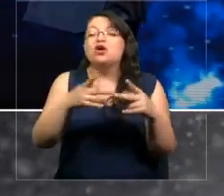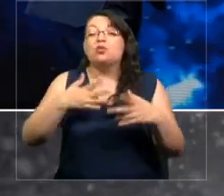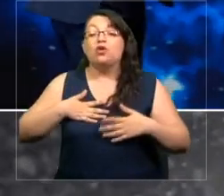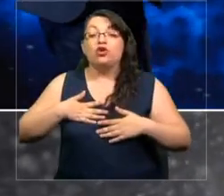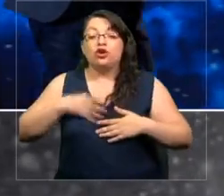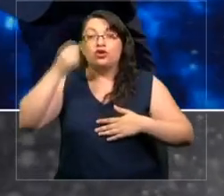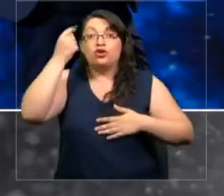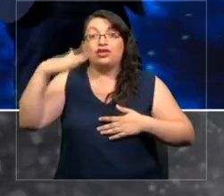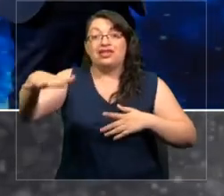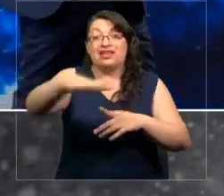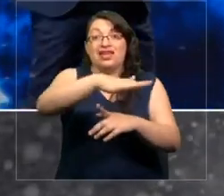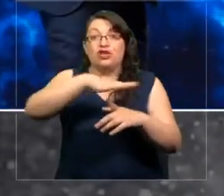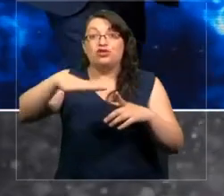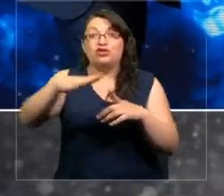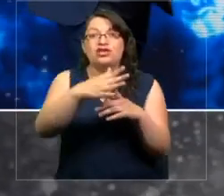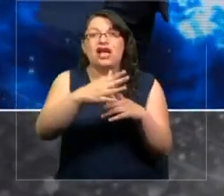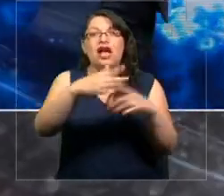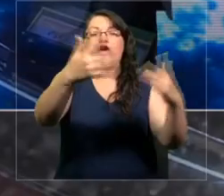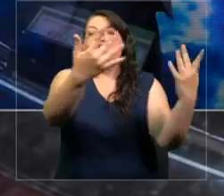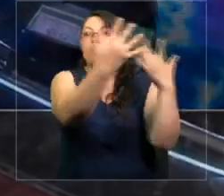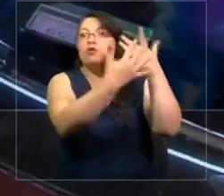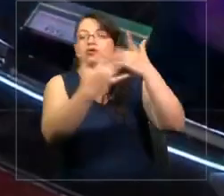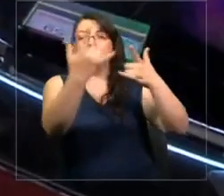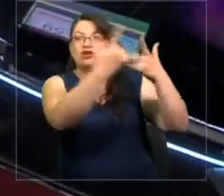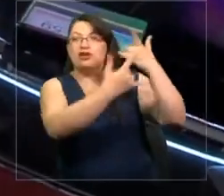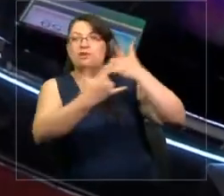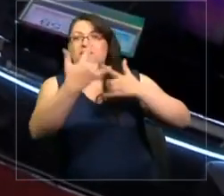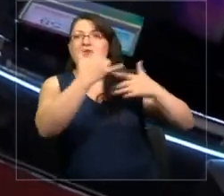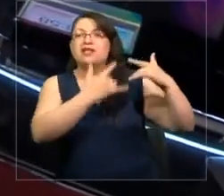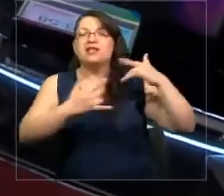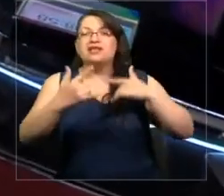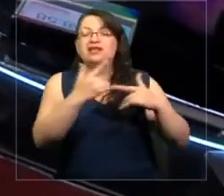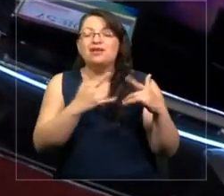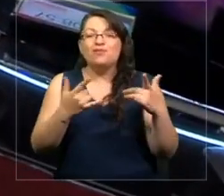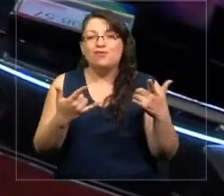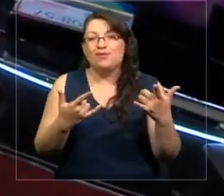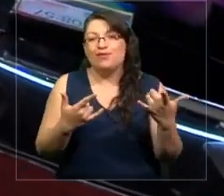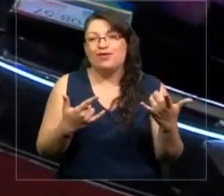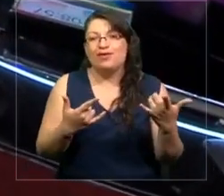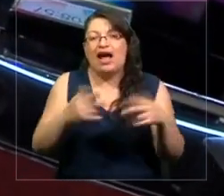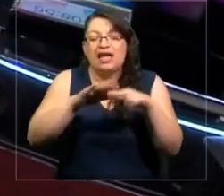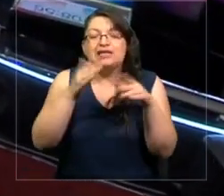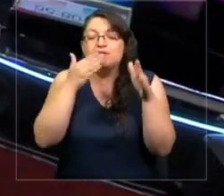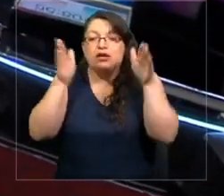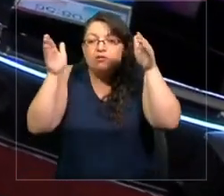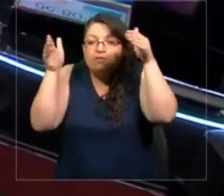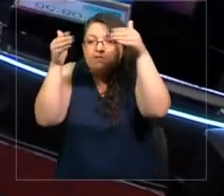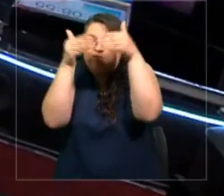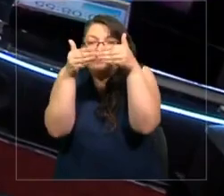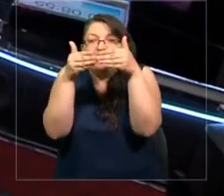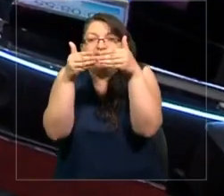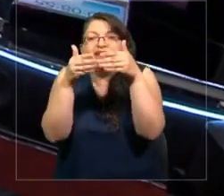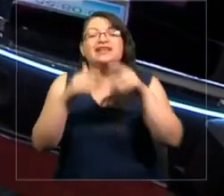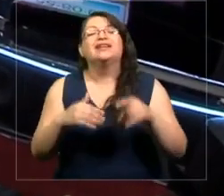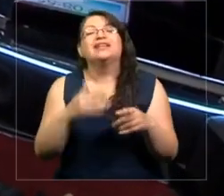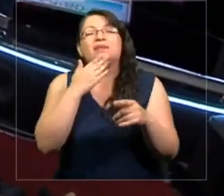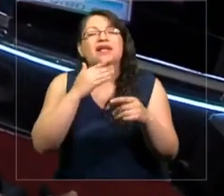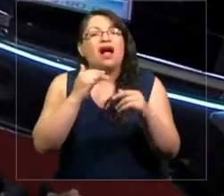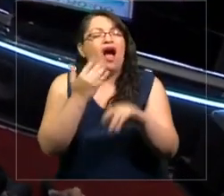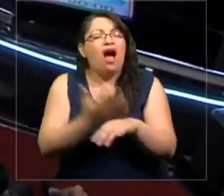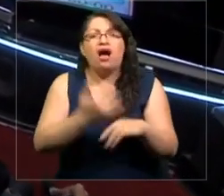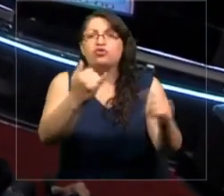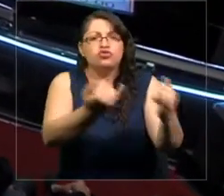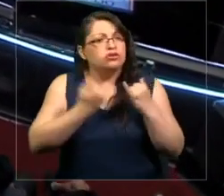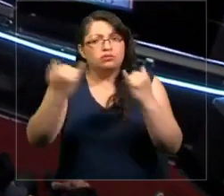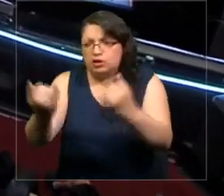realidad, genera islas, genera burbujas, genera formas de imposición de uno sobre otro. Pero además un enorme bombardeo de información donde es